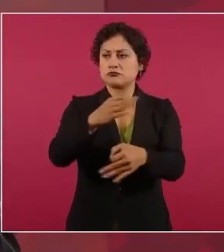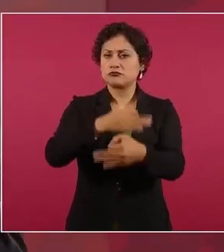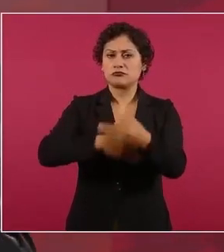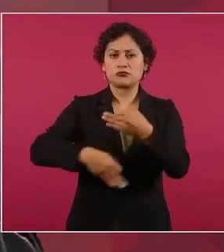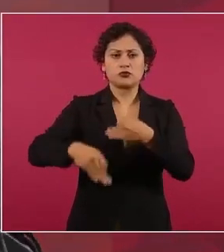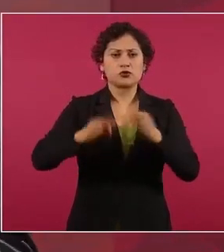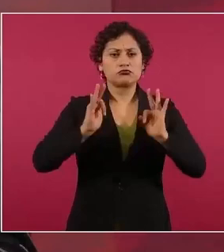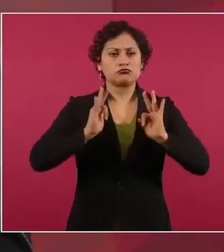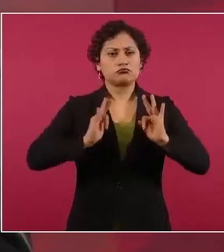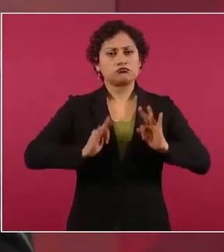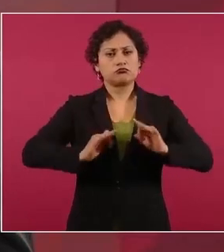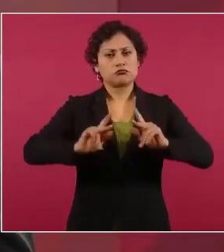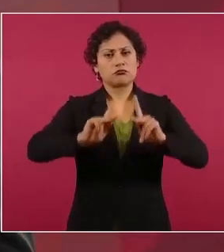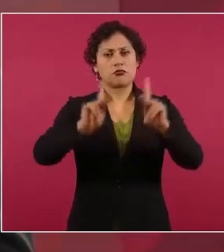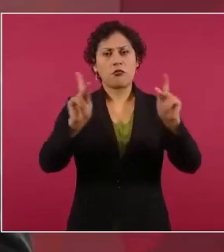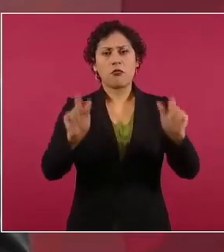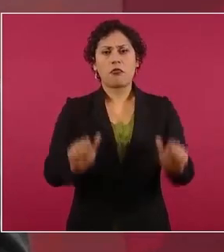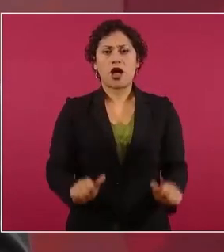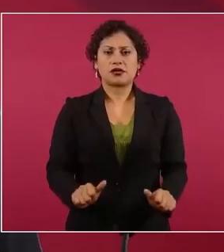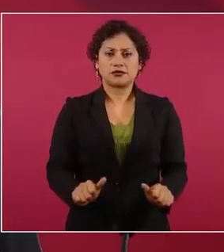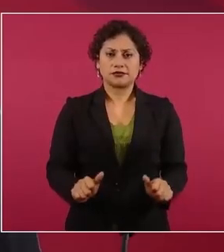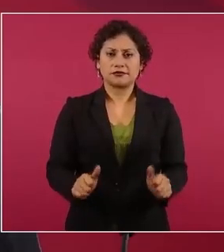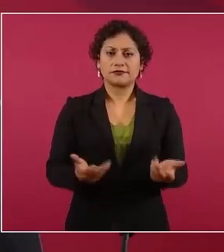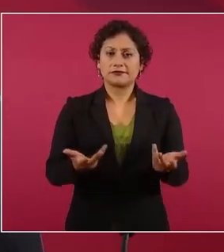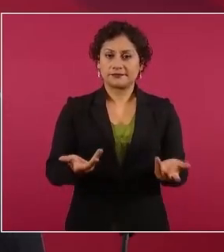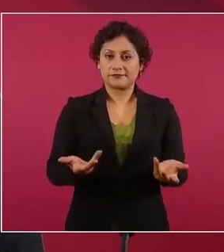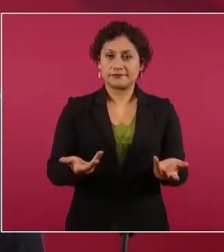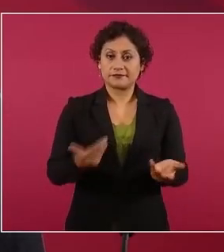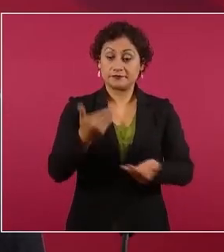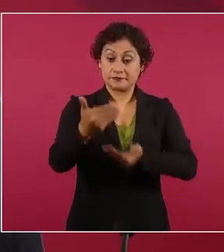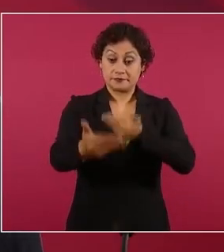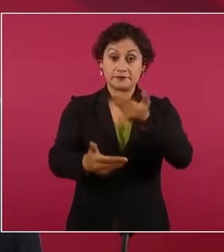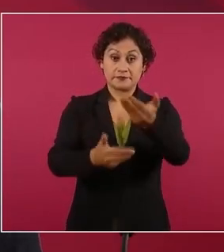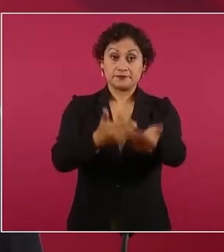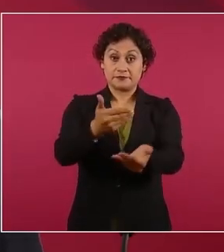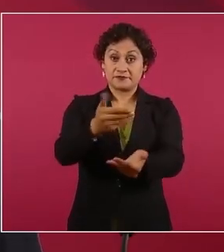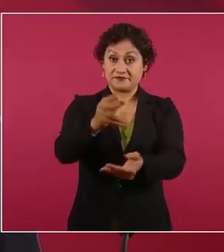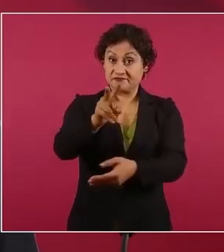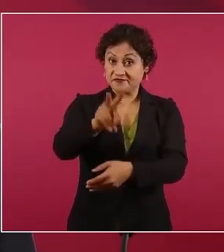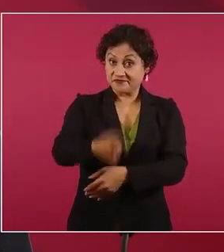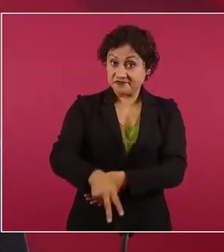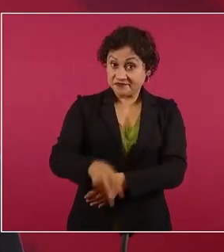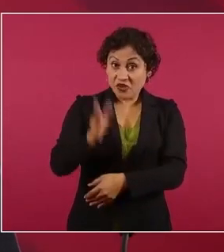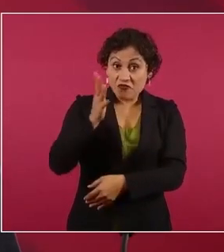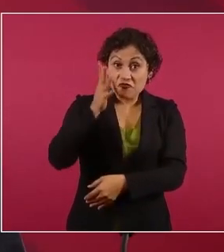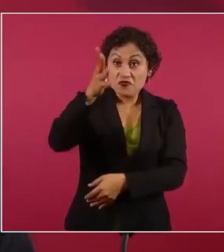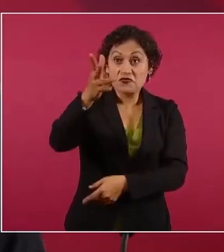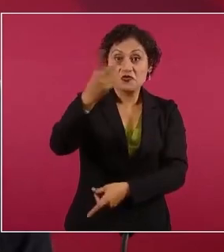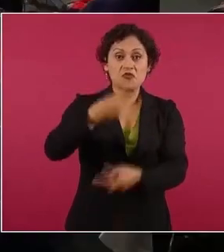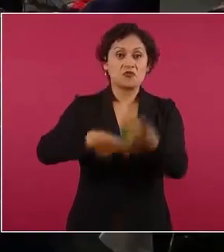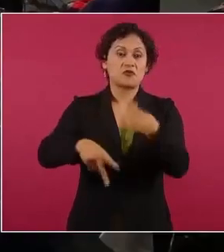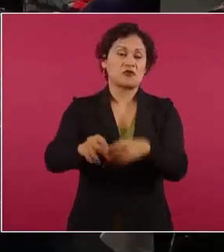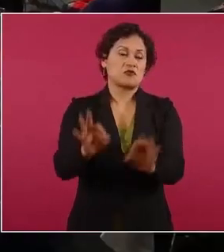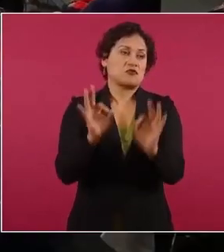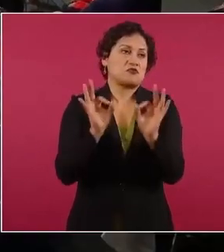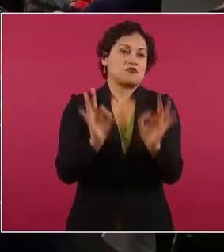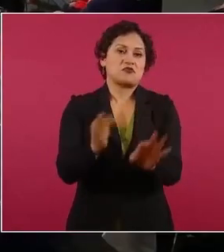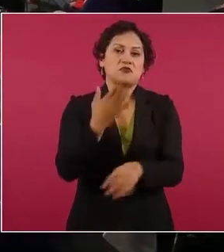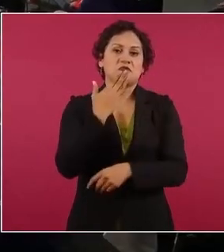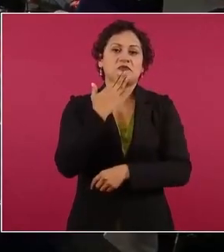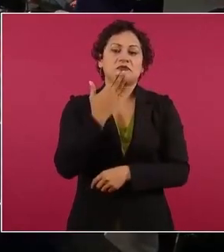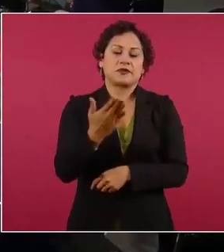y hacia adelante va a ayudar mucho entonces agradecerle a los